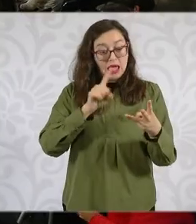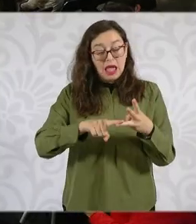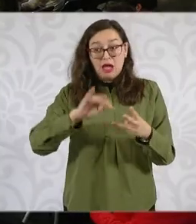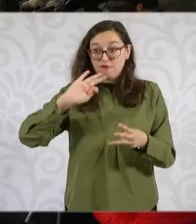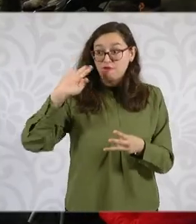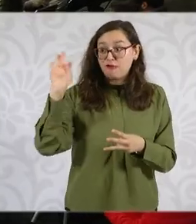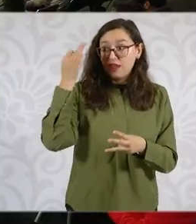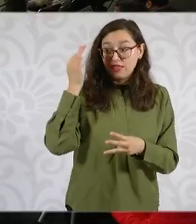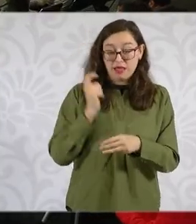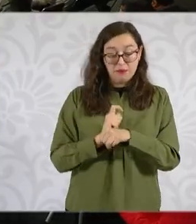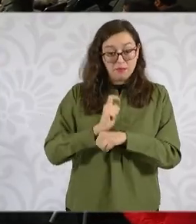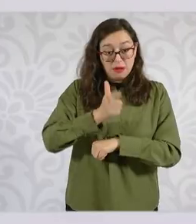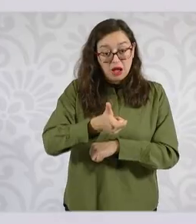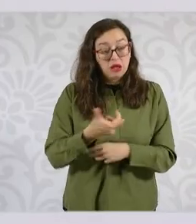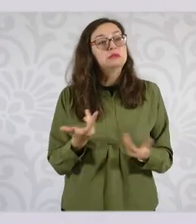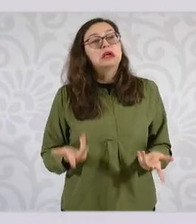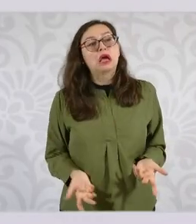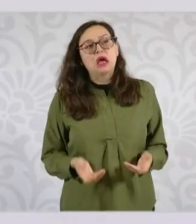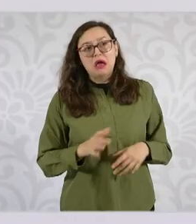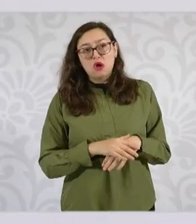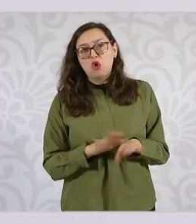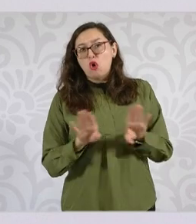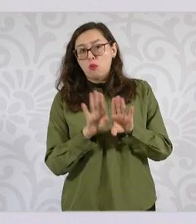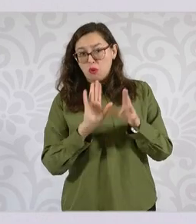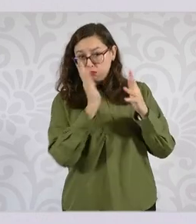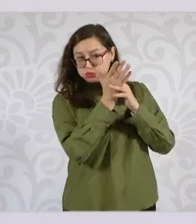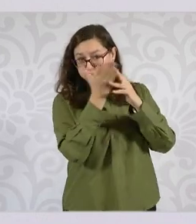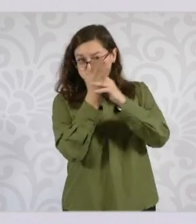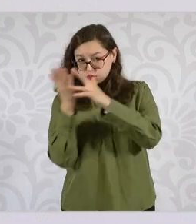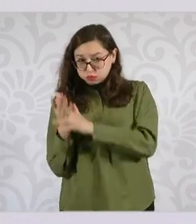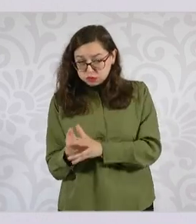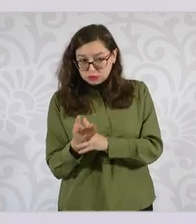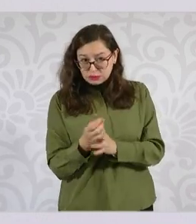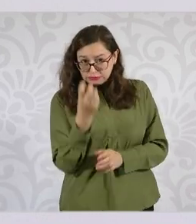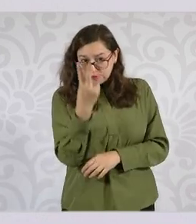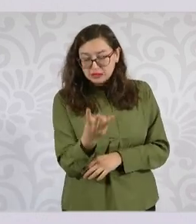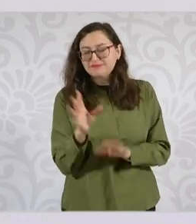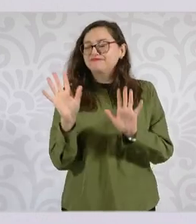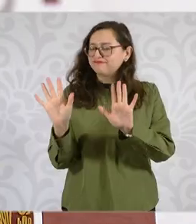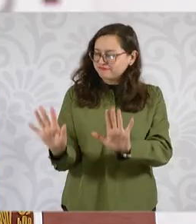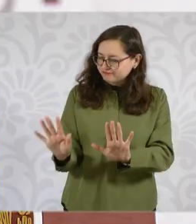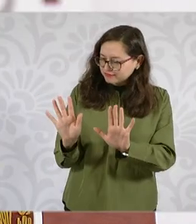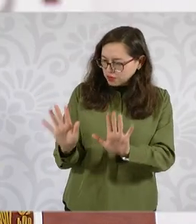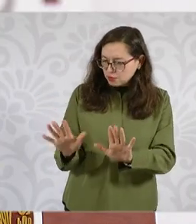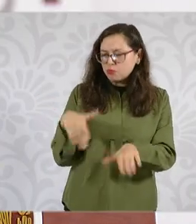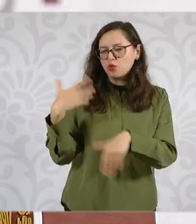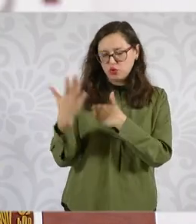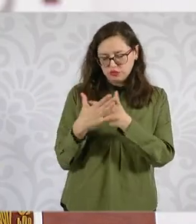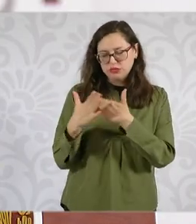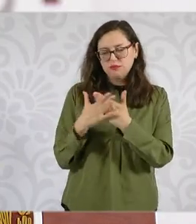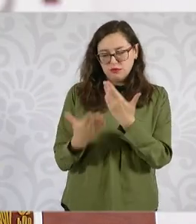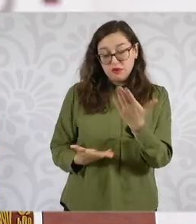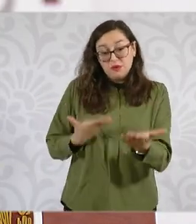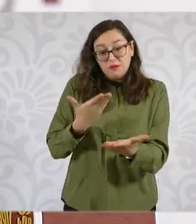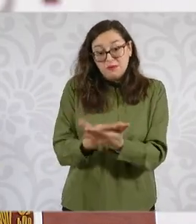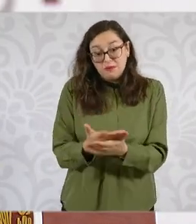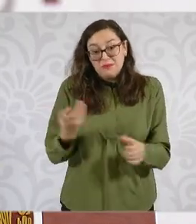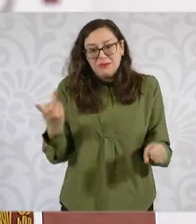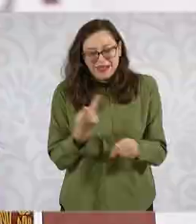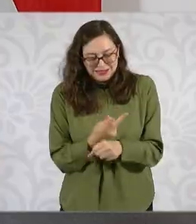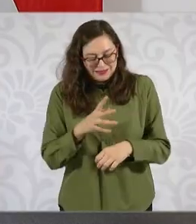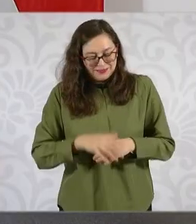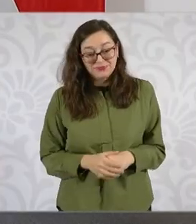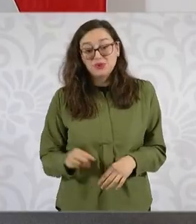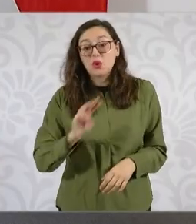cada uno o sería otro? Ya lo vamos a presentar, cómo estaría, porque hay municipios como Los Reyes La Paz